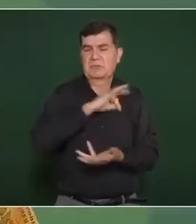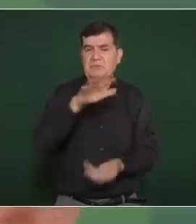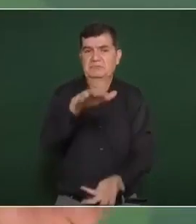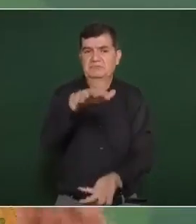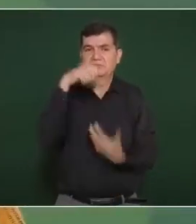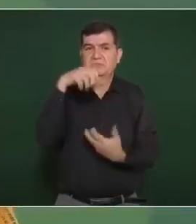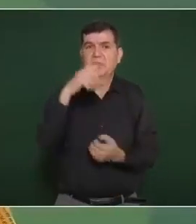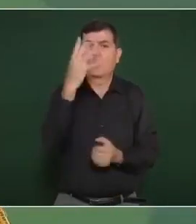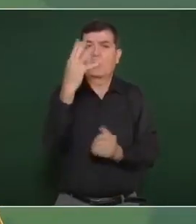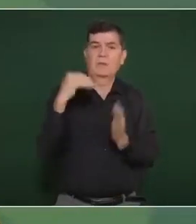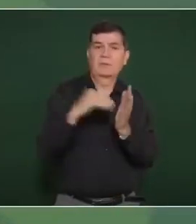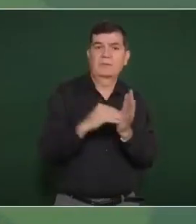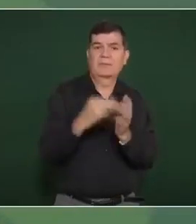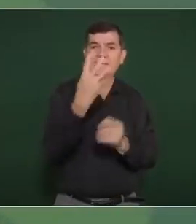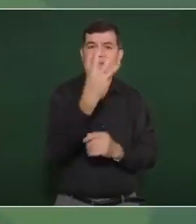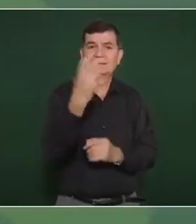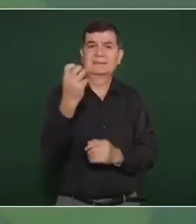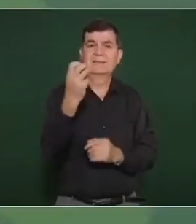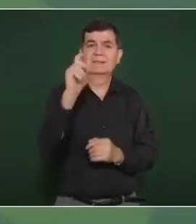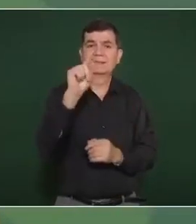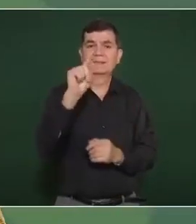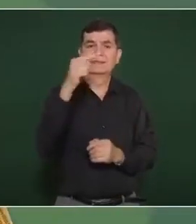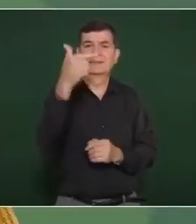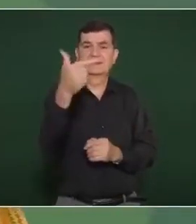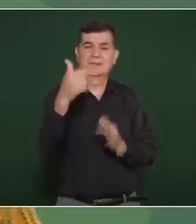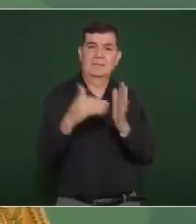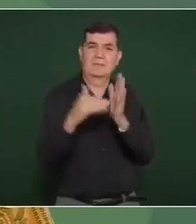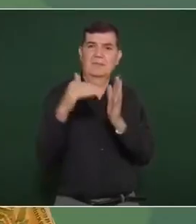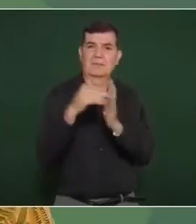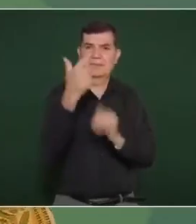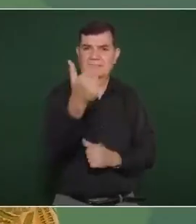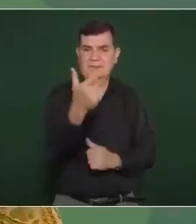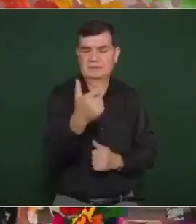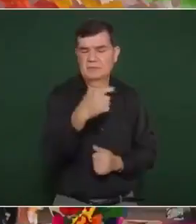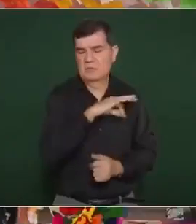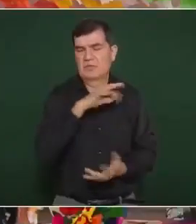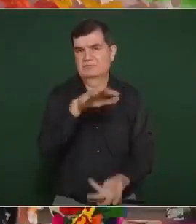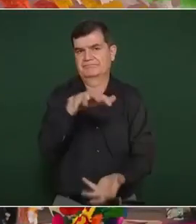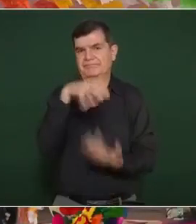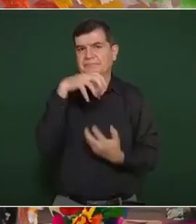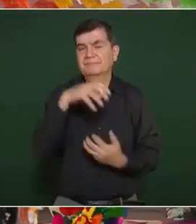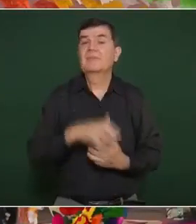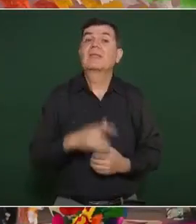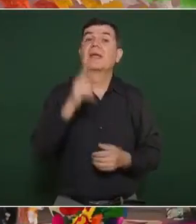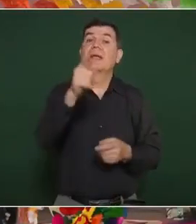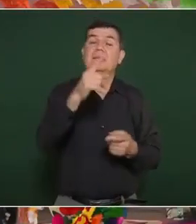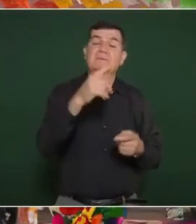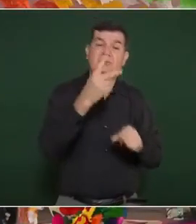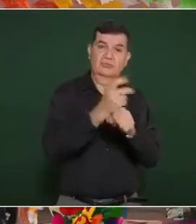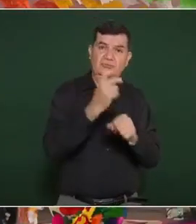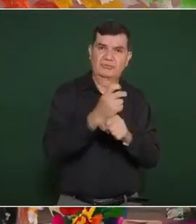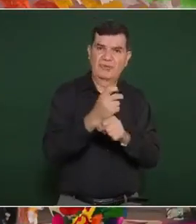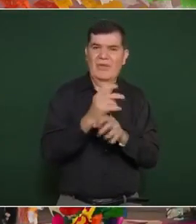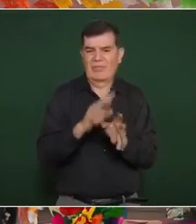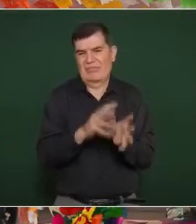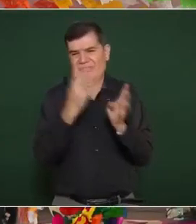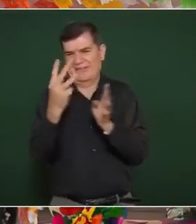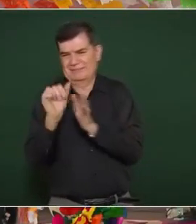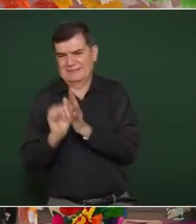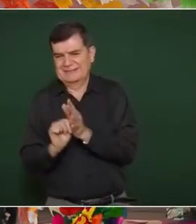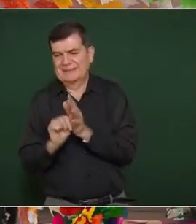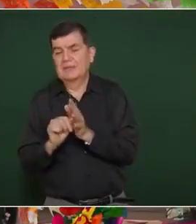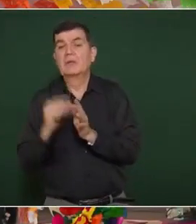de 4.377 millones de pesos, y para el segundo trimestre una derrama de 5